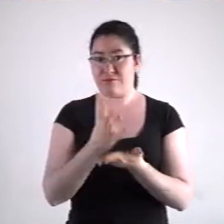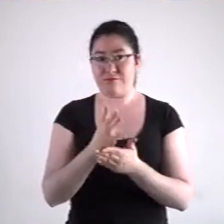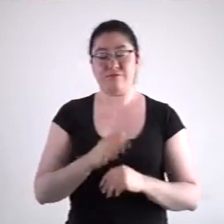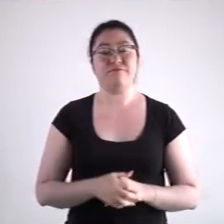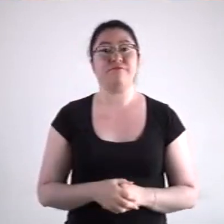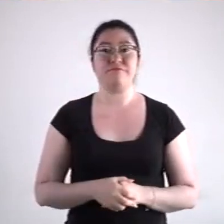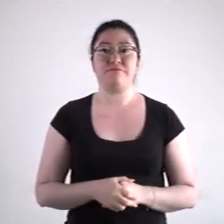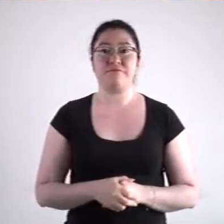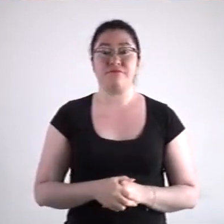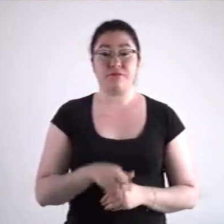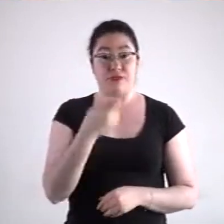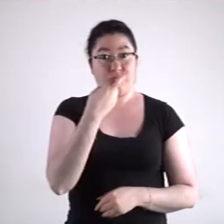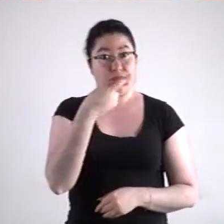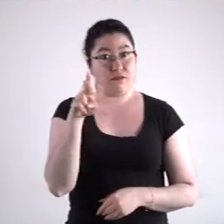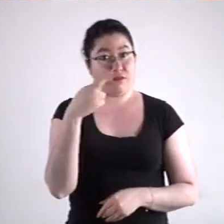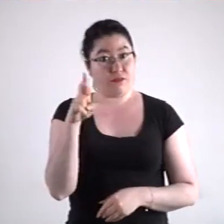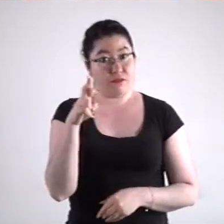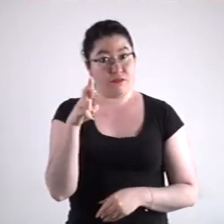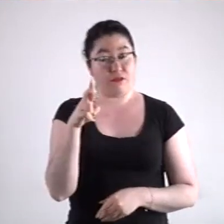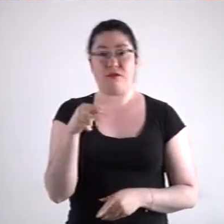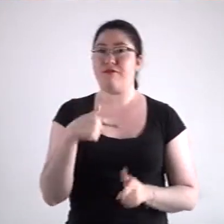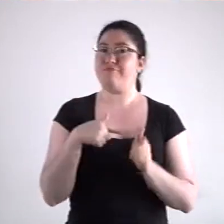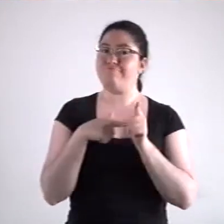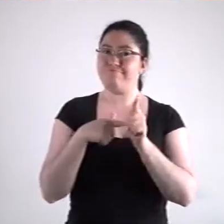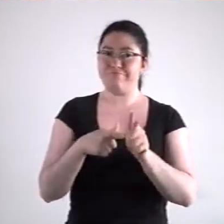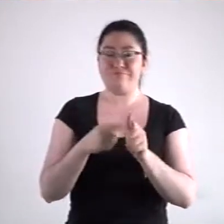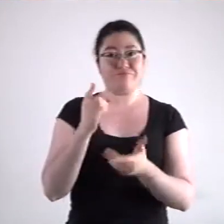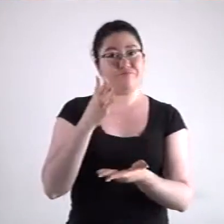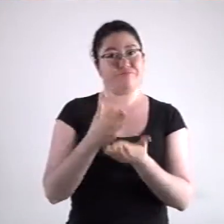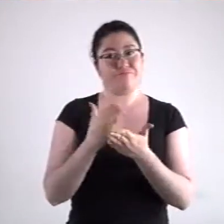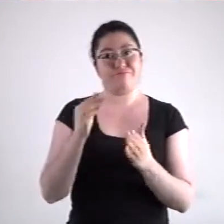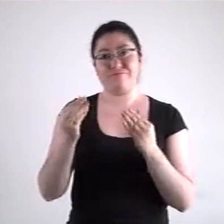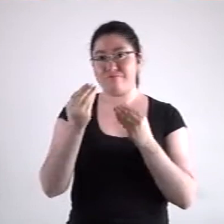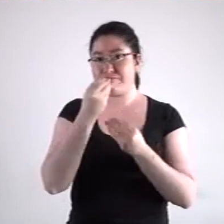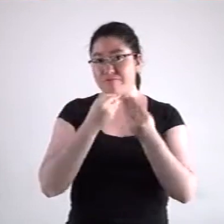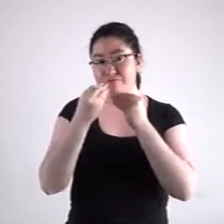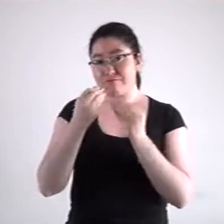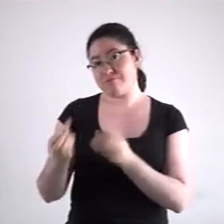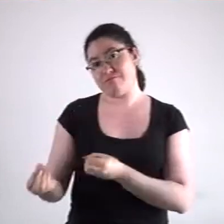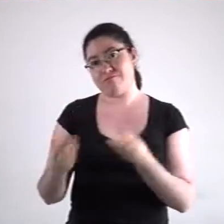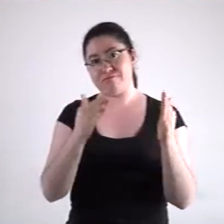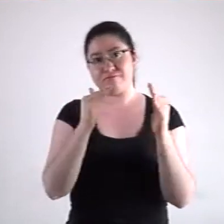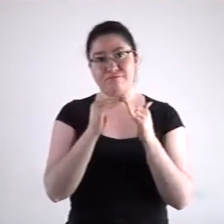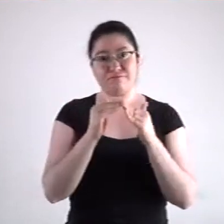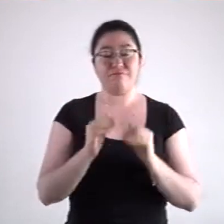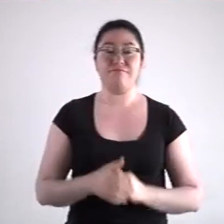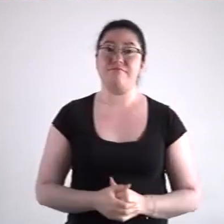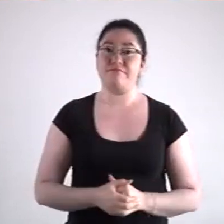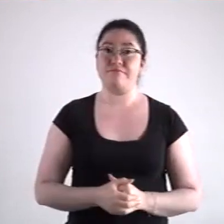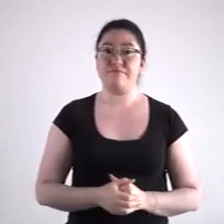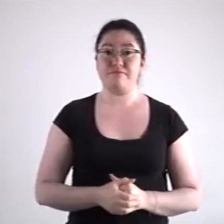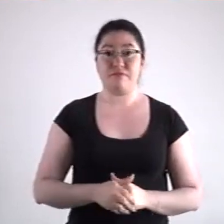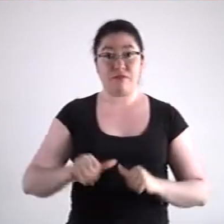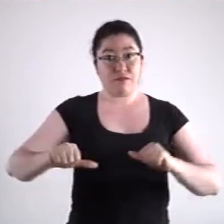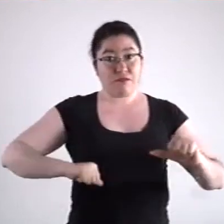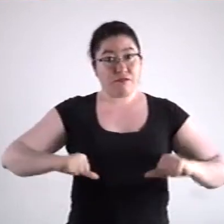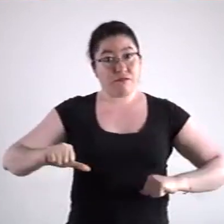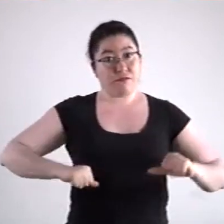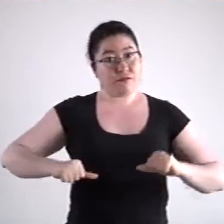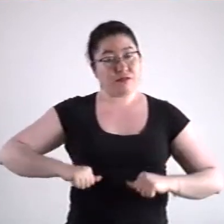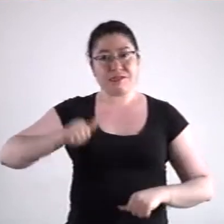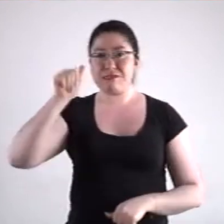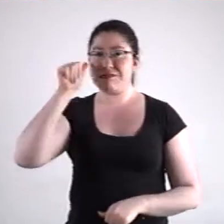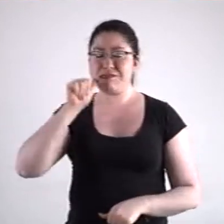trabajadores. En el caso de restaurantes, se mantienen en comida para llevar. Estas actividades